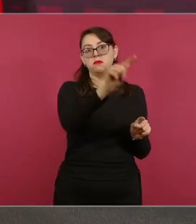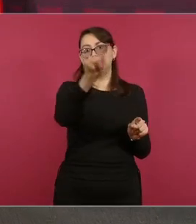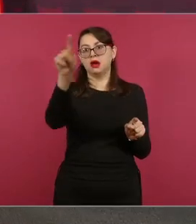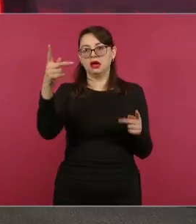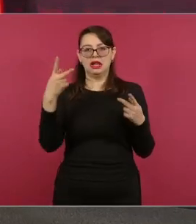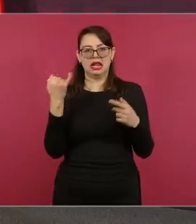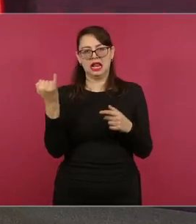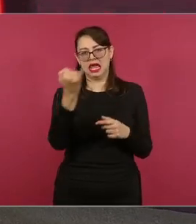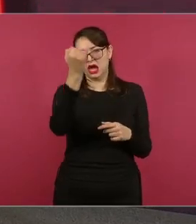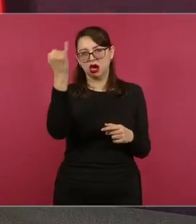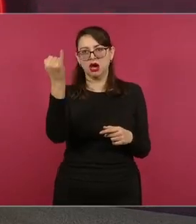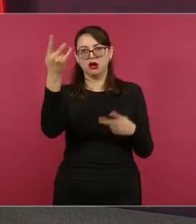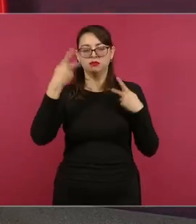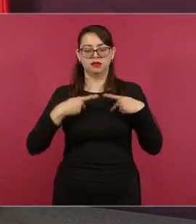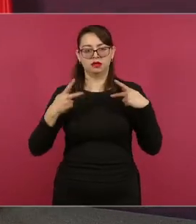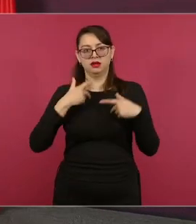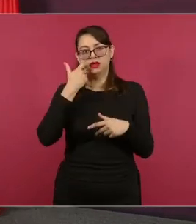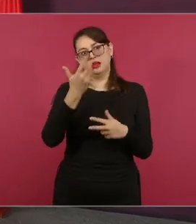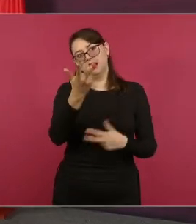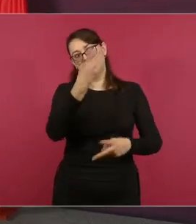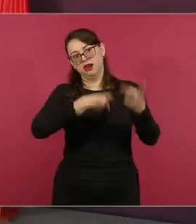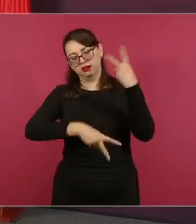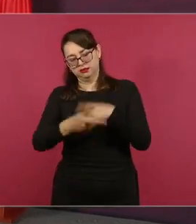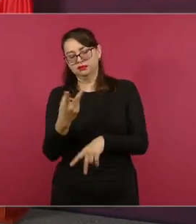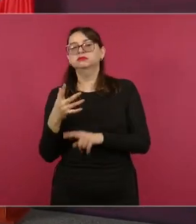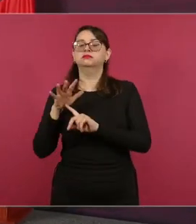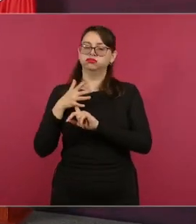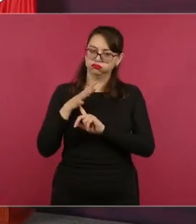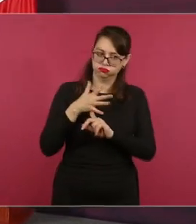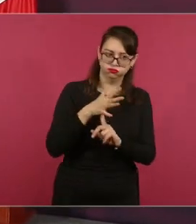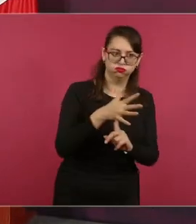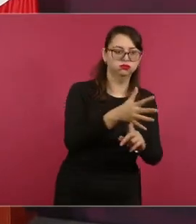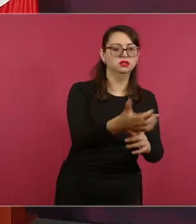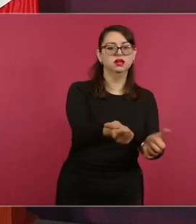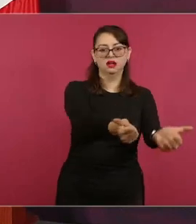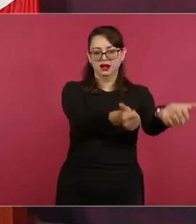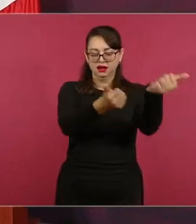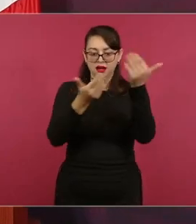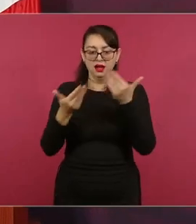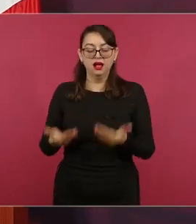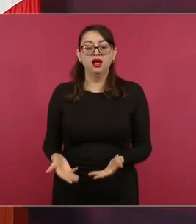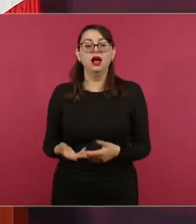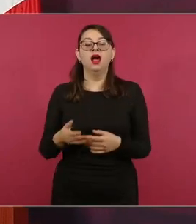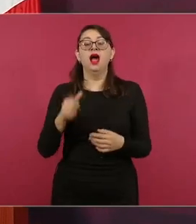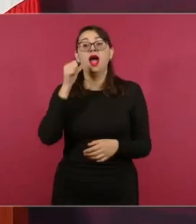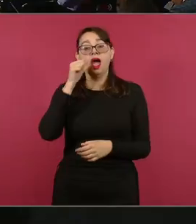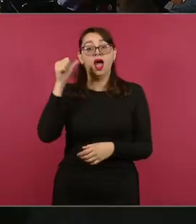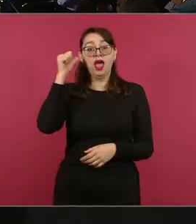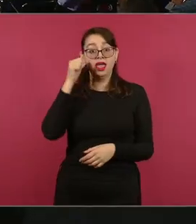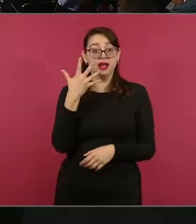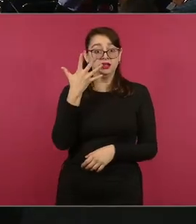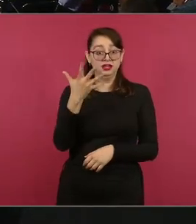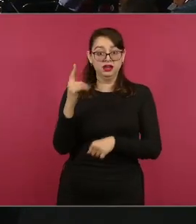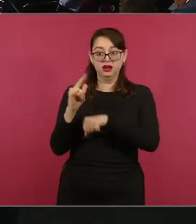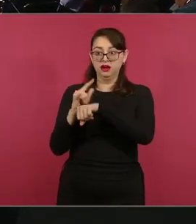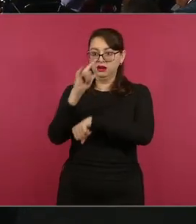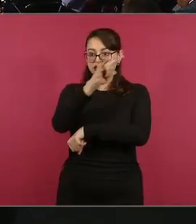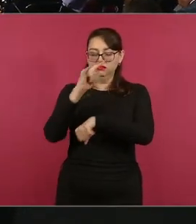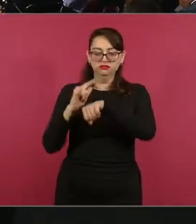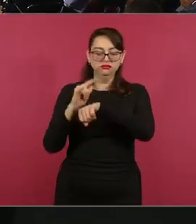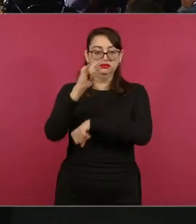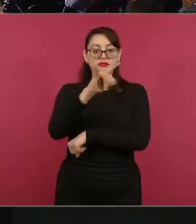de un lugar a otro. En el aeropuerto ayer llegaron cinco vuelos de evacuación y se llevaron a 584 personas.